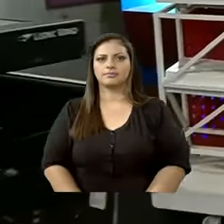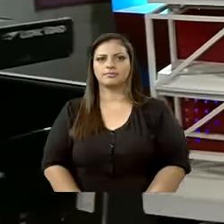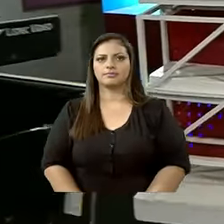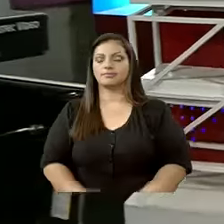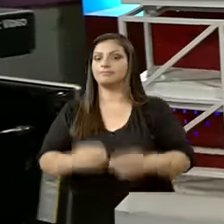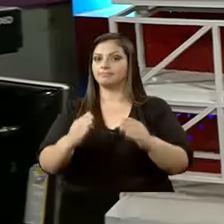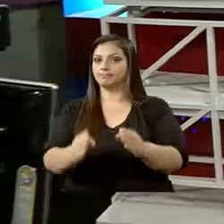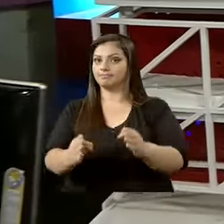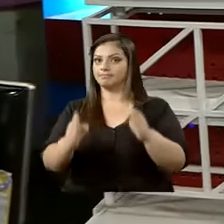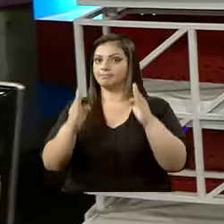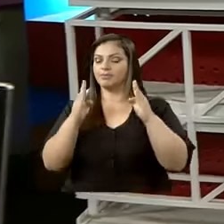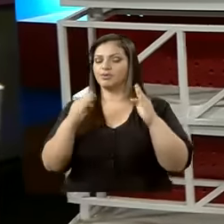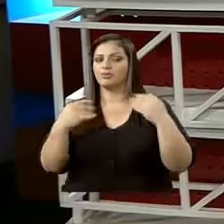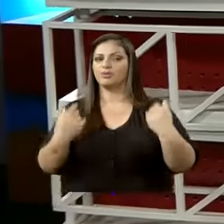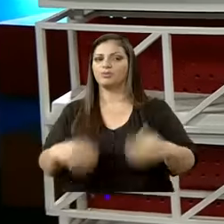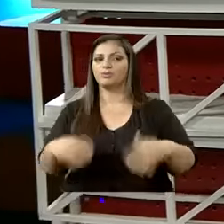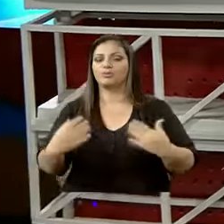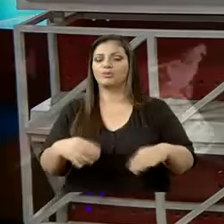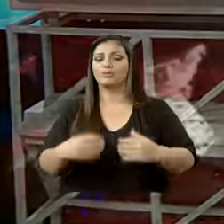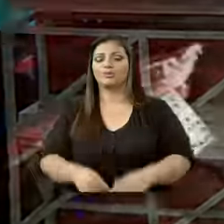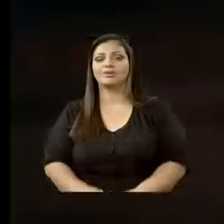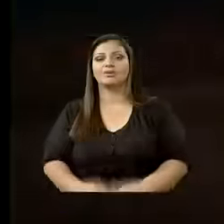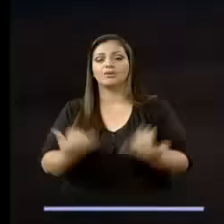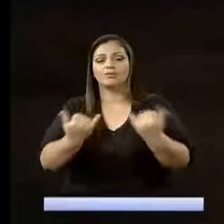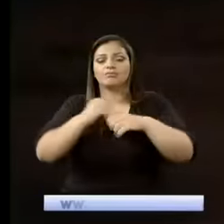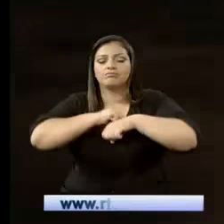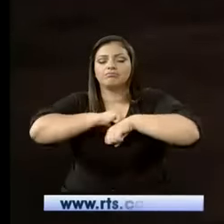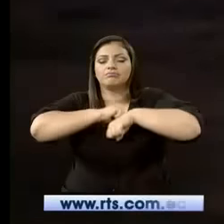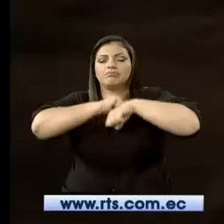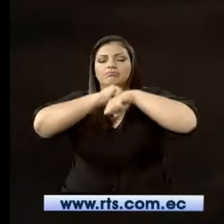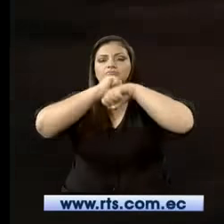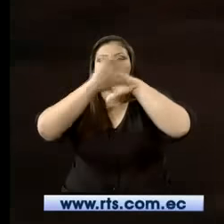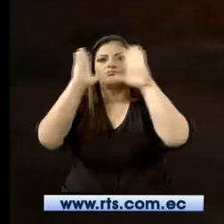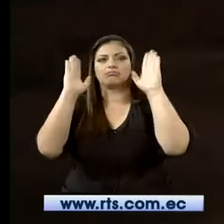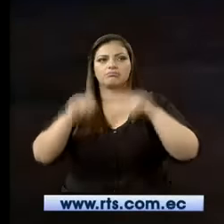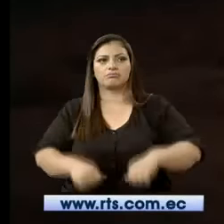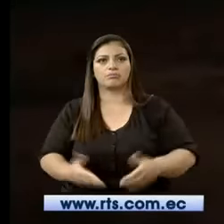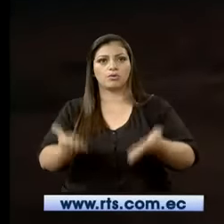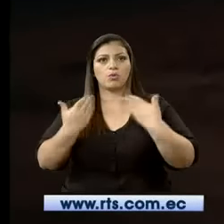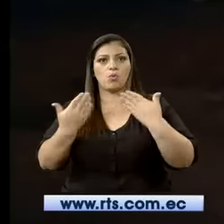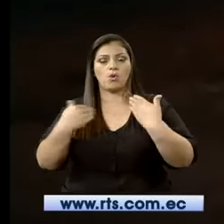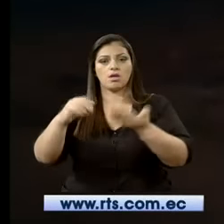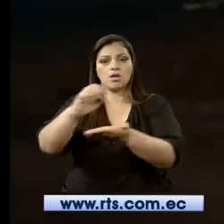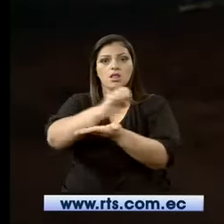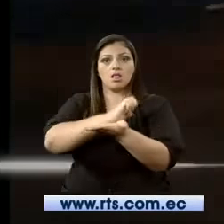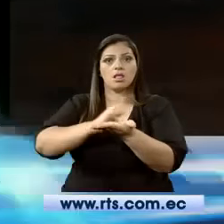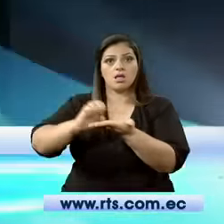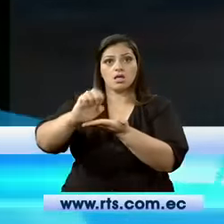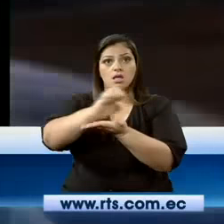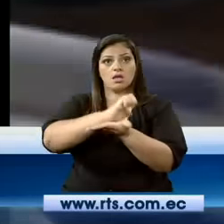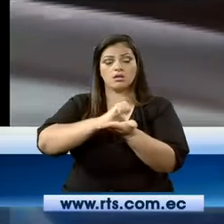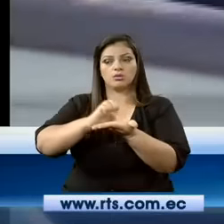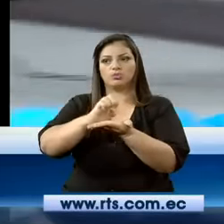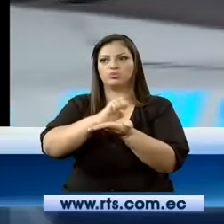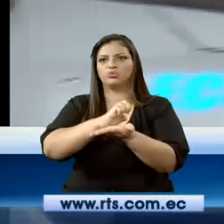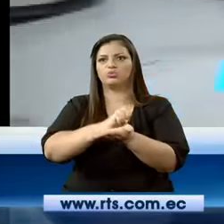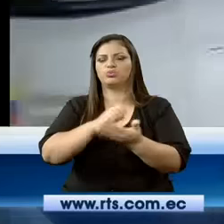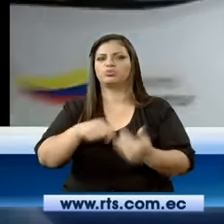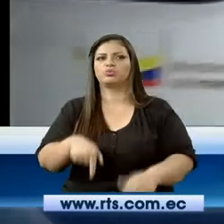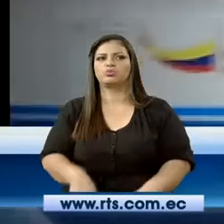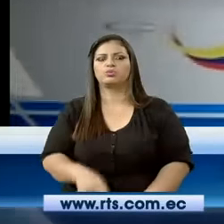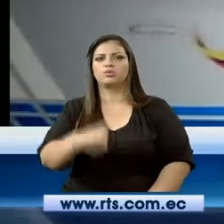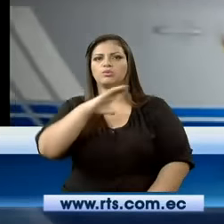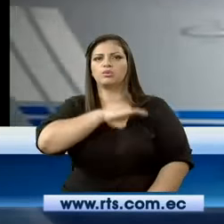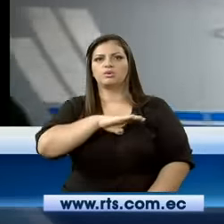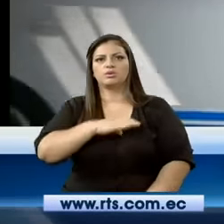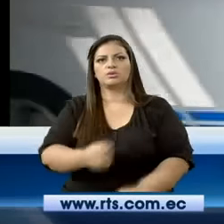Escuchen bien, un posible atentado se registró esta madrugada en el sector de la Ciudadela Los Esteros, en el sur de Guayaquil. La Policía Nacional dio a